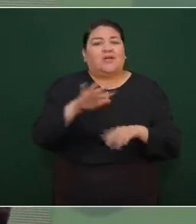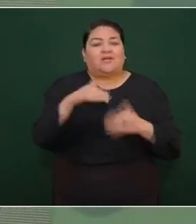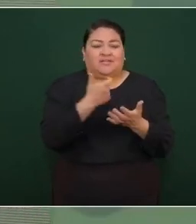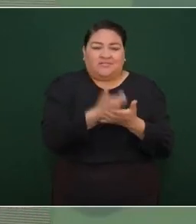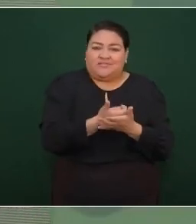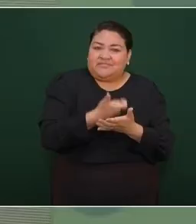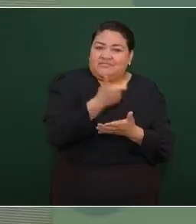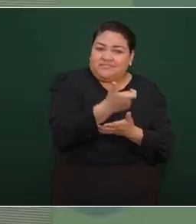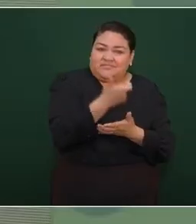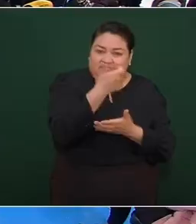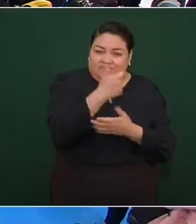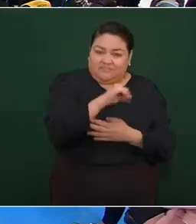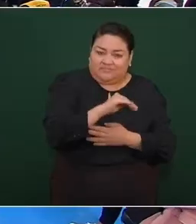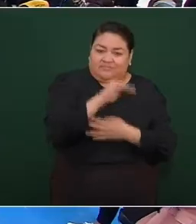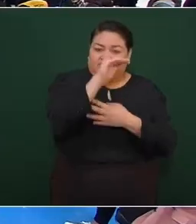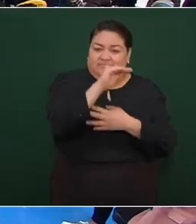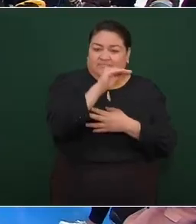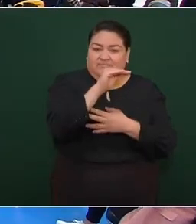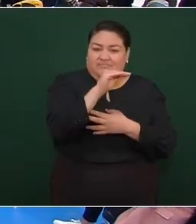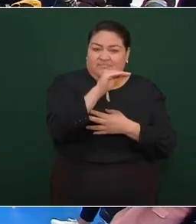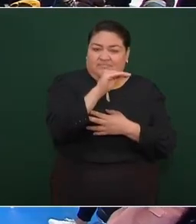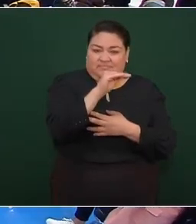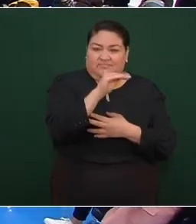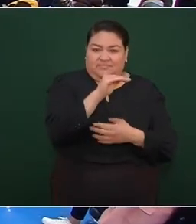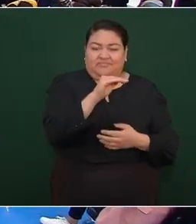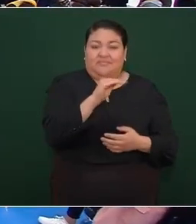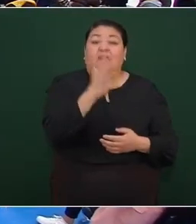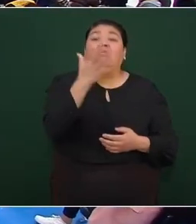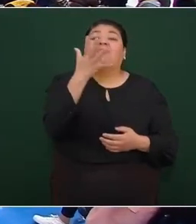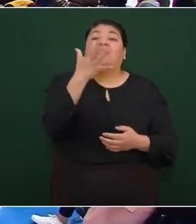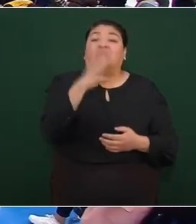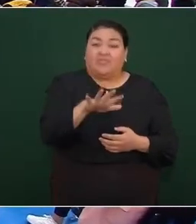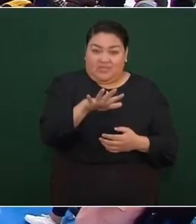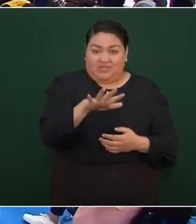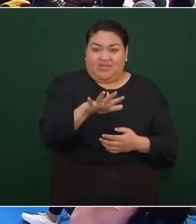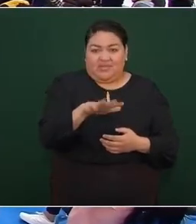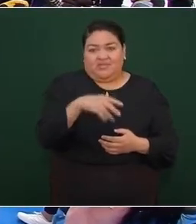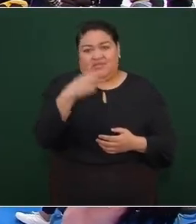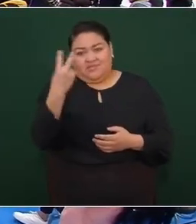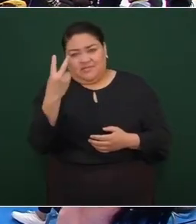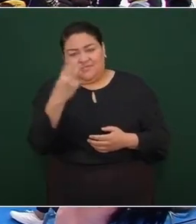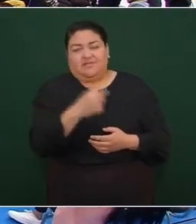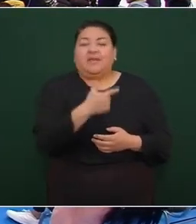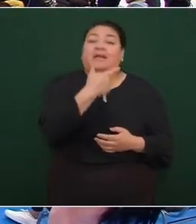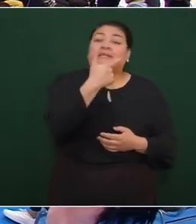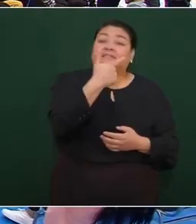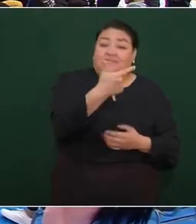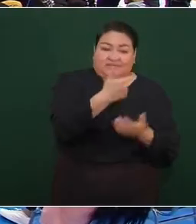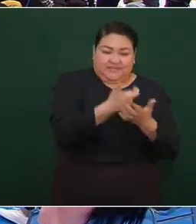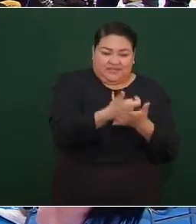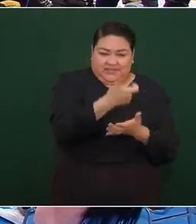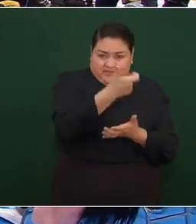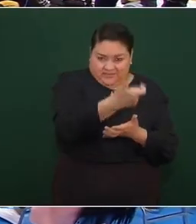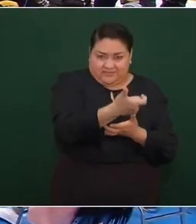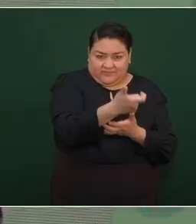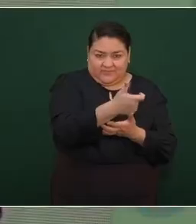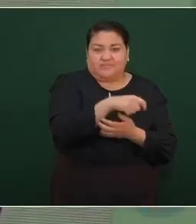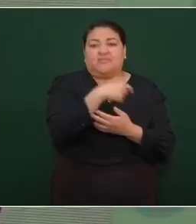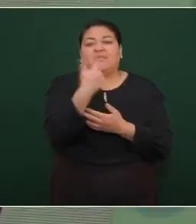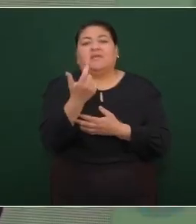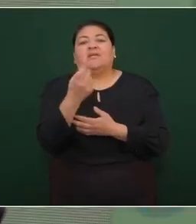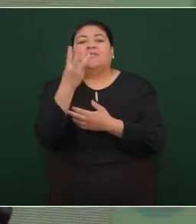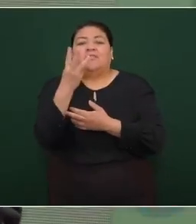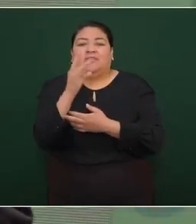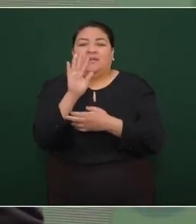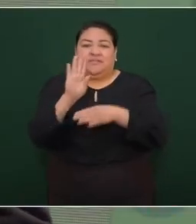siete diez dos sí siete en salario y tres en